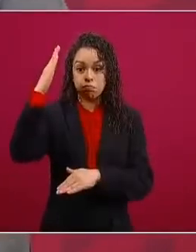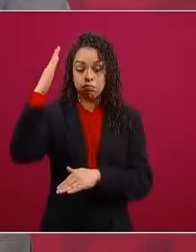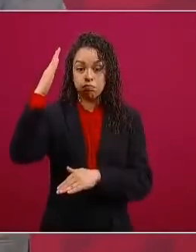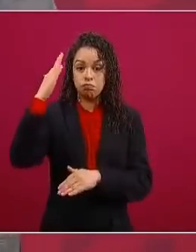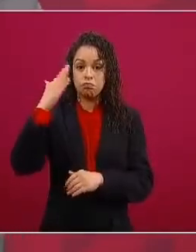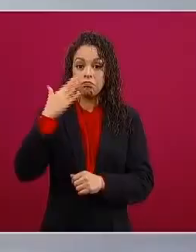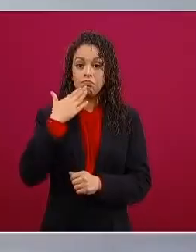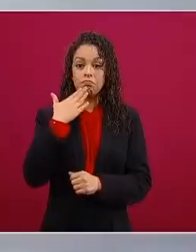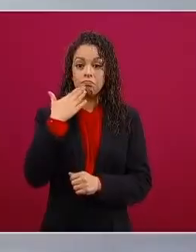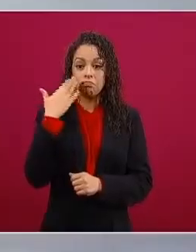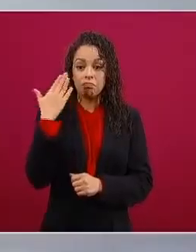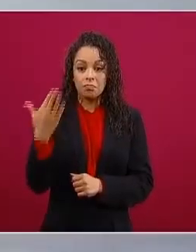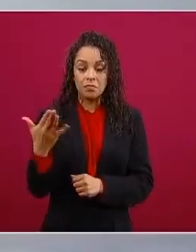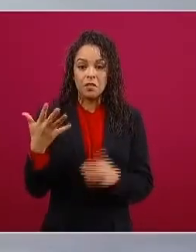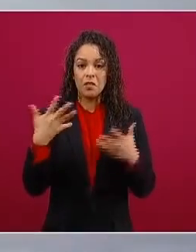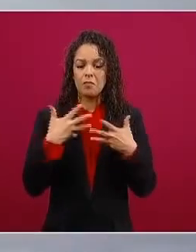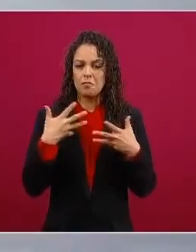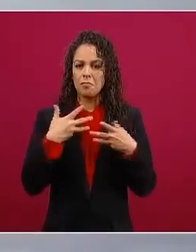plantas